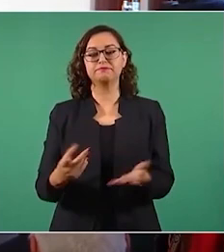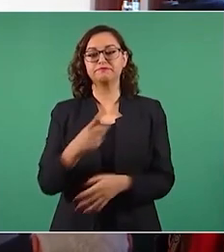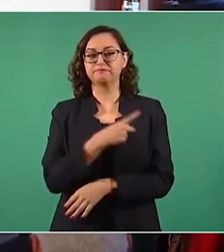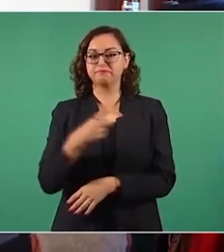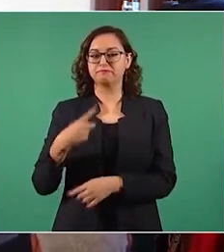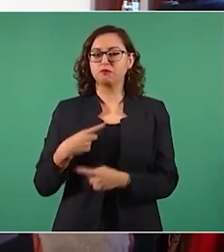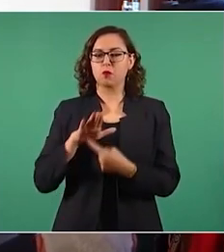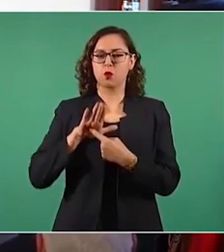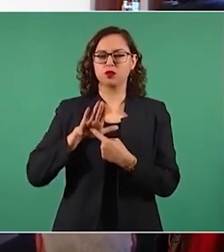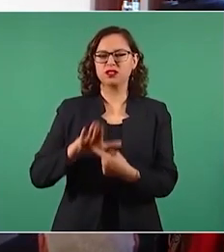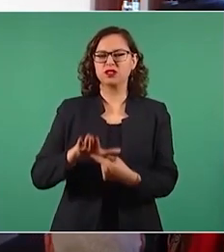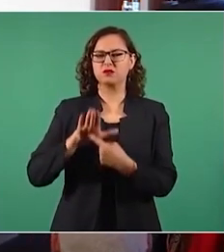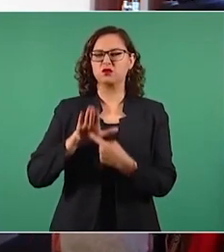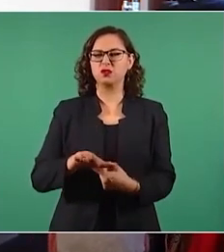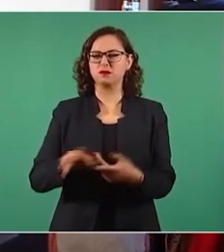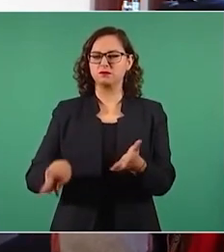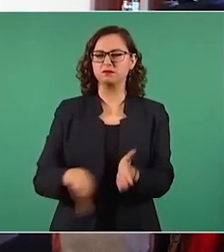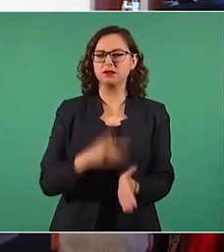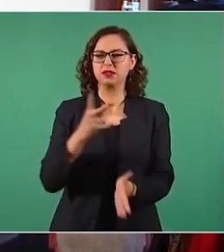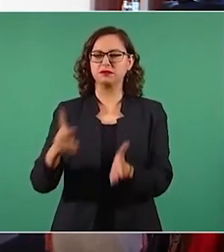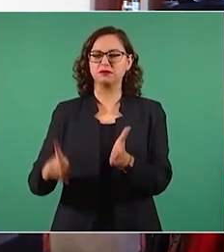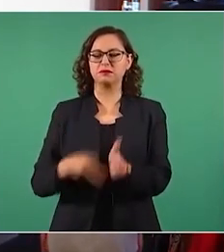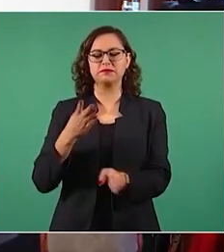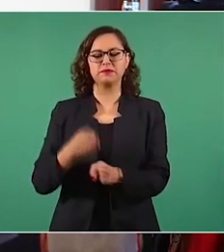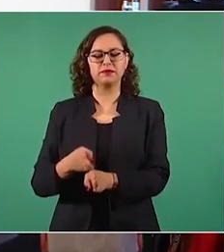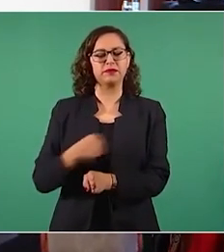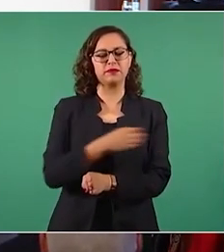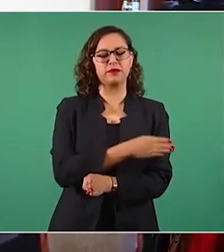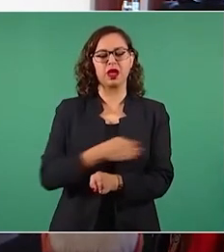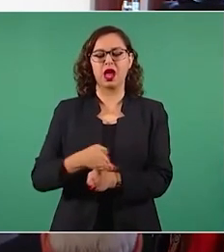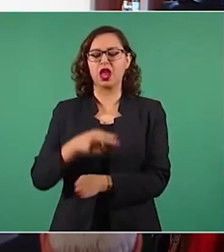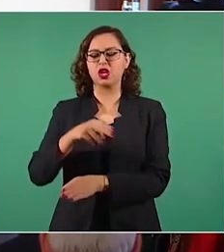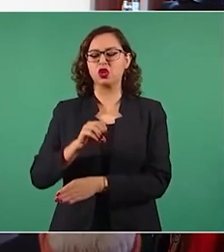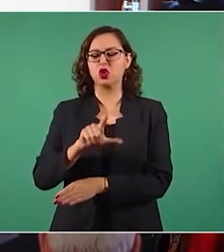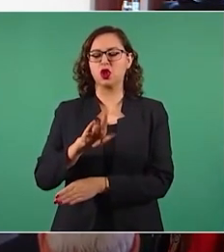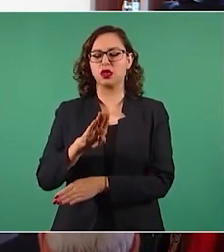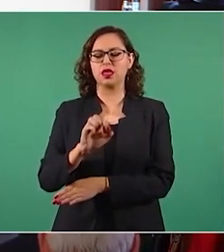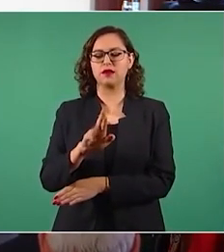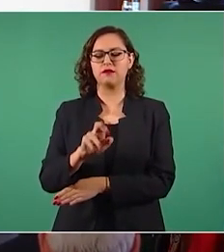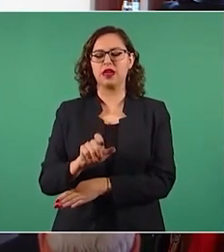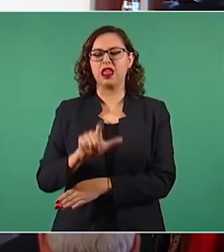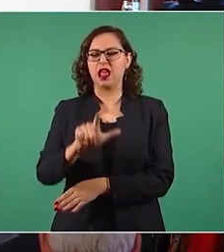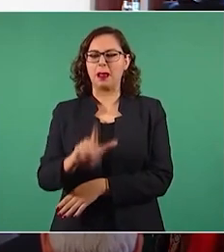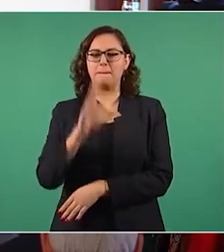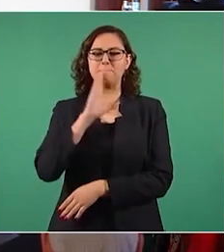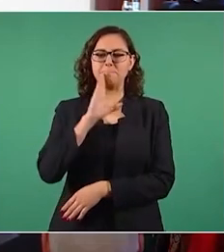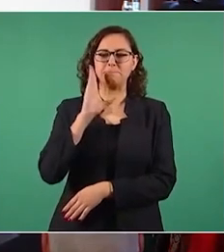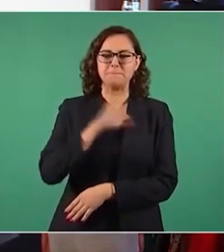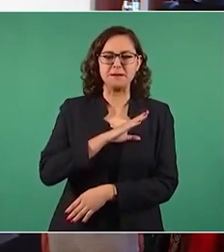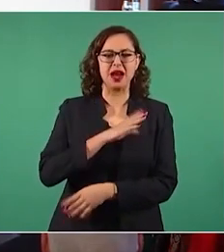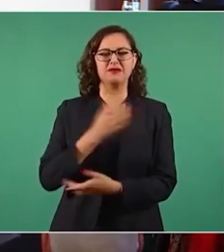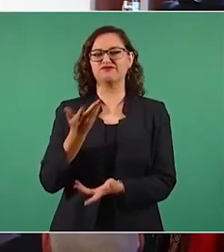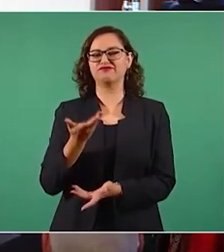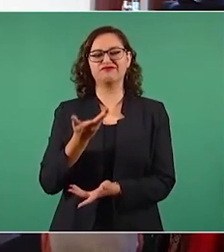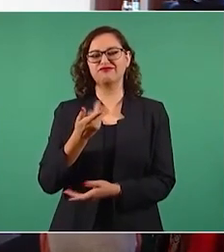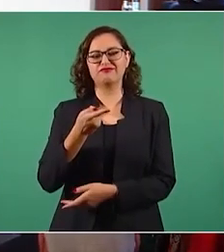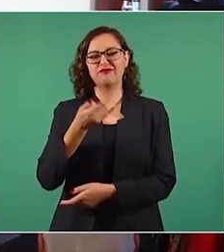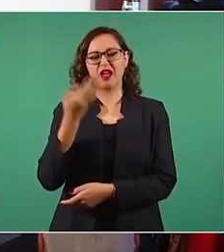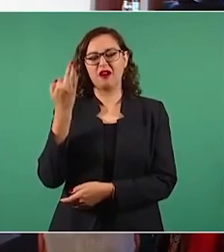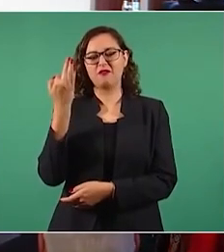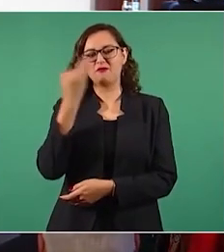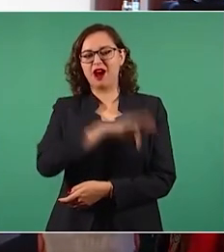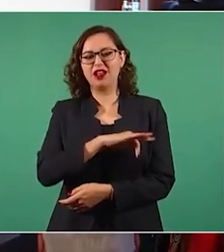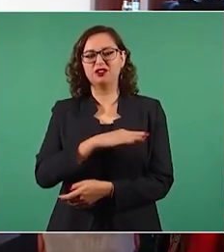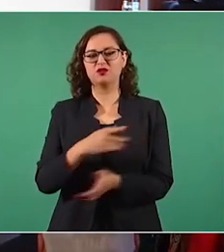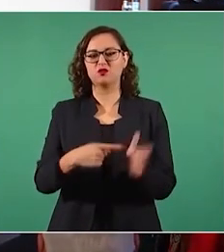y auspiciando el cambio de mentalidad del pueblo porque eso es lo más